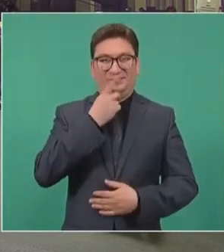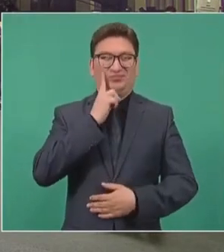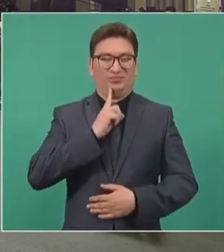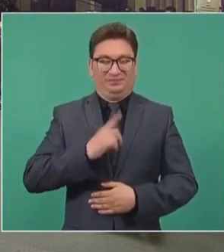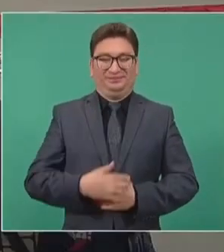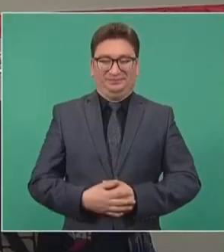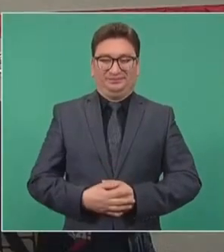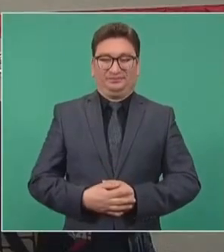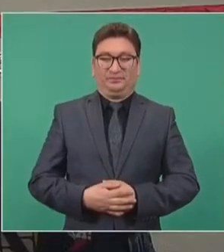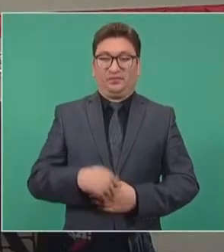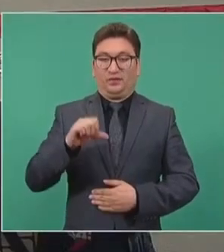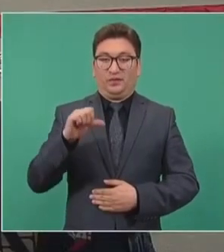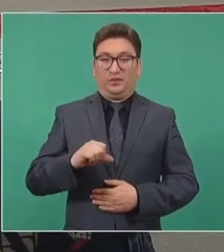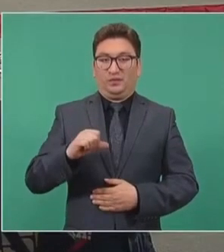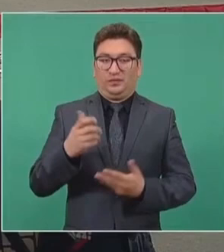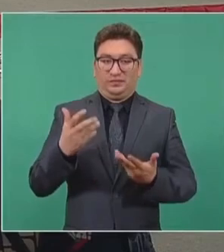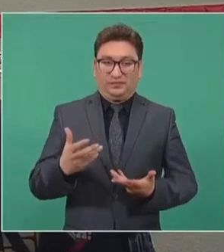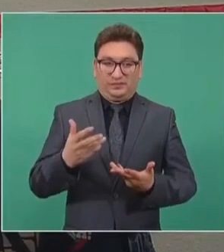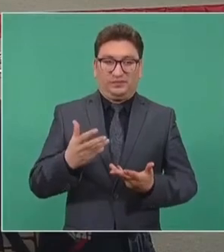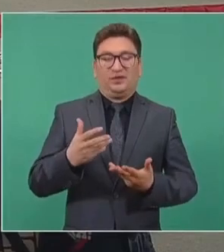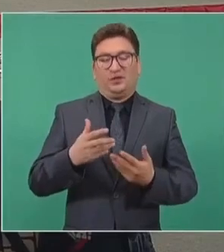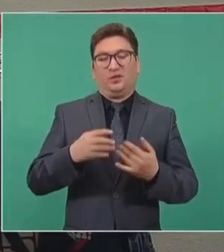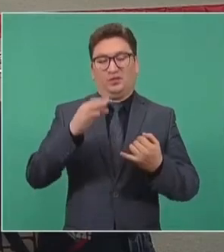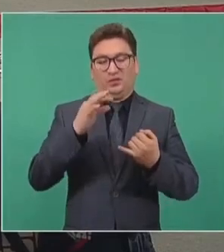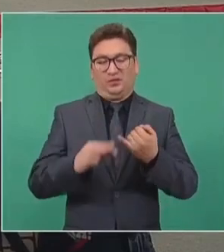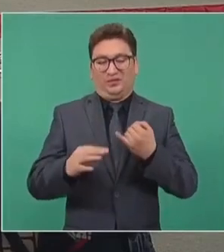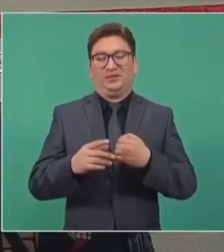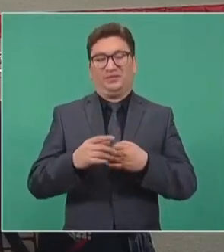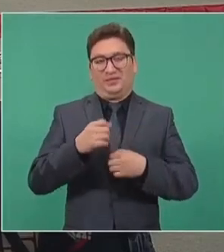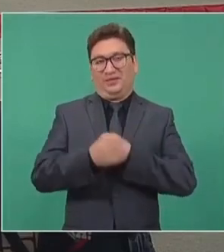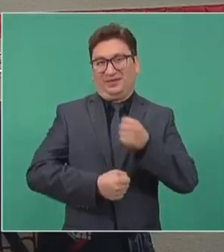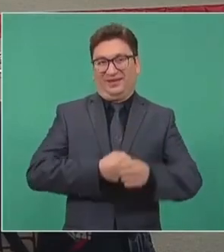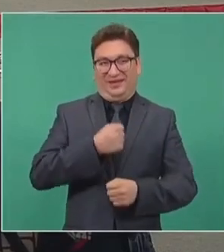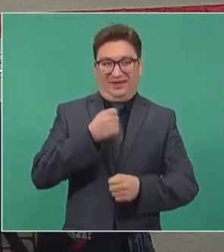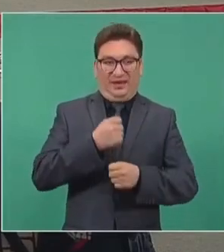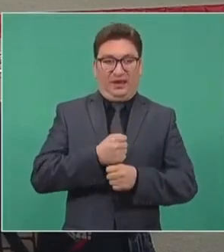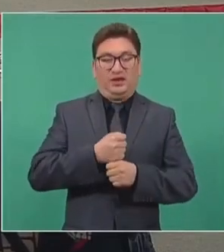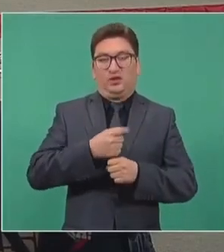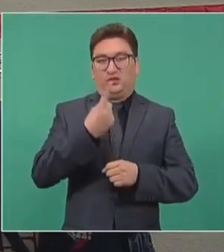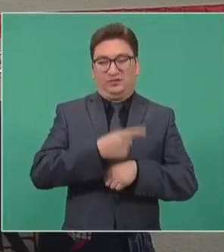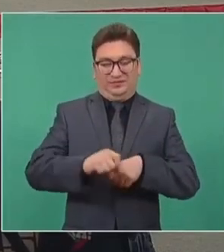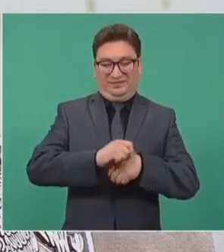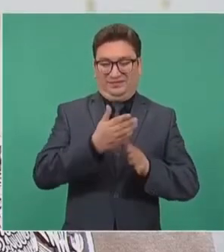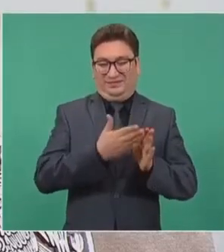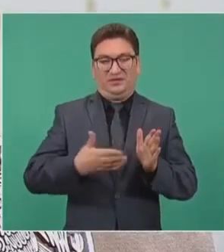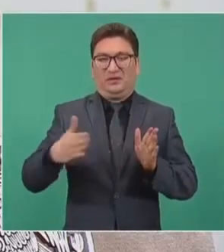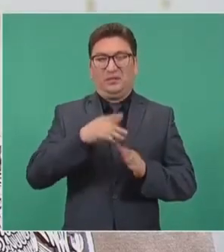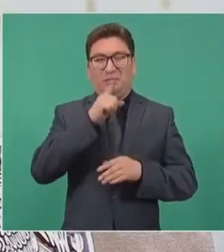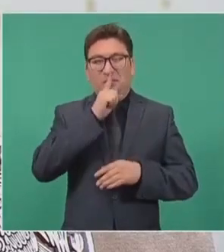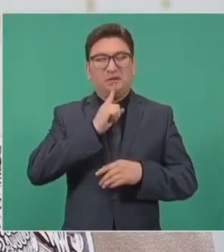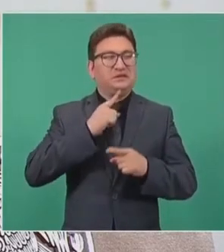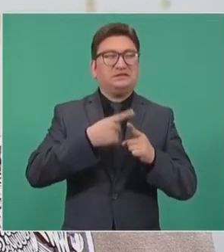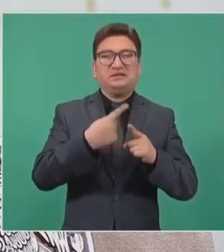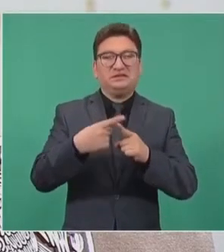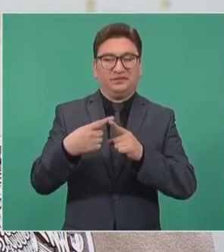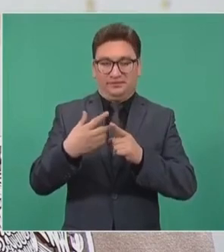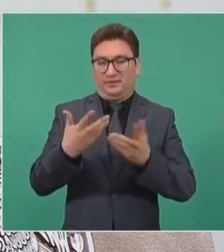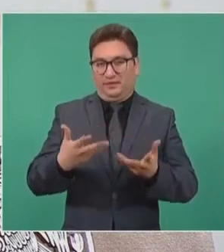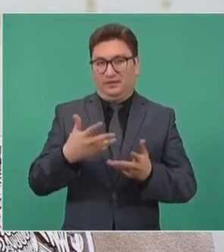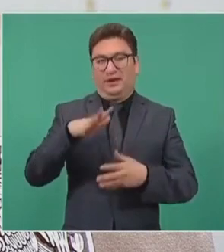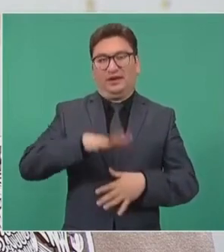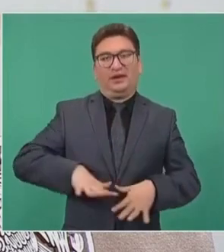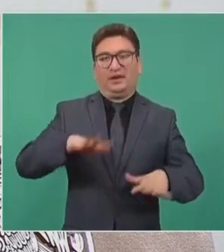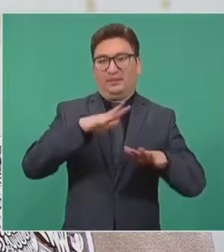Esta es la edición de fin de año del ¿Quién es quién en las mentiras de la semana? Un ejercicio que permite al pueblo de